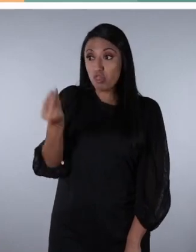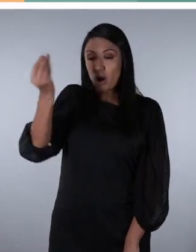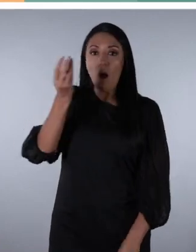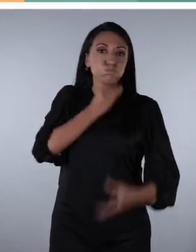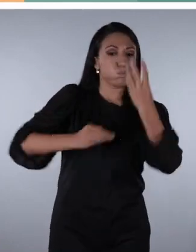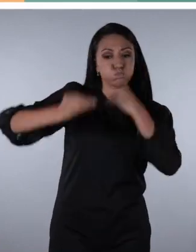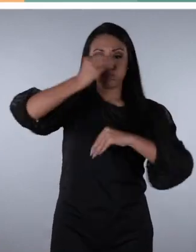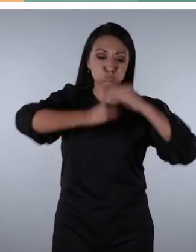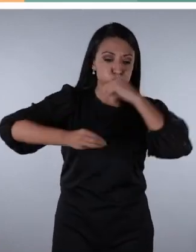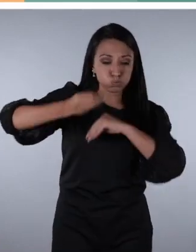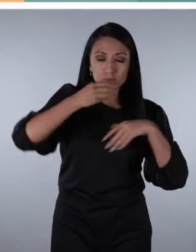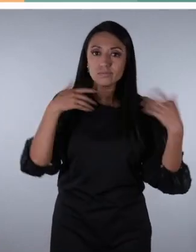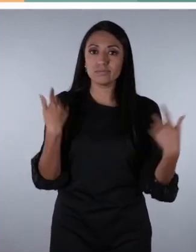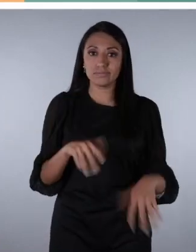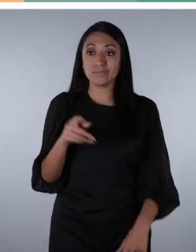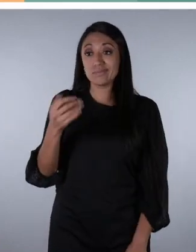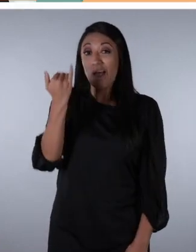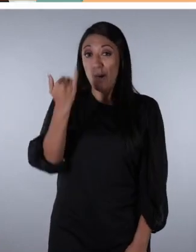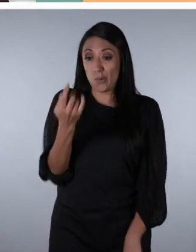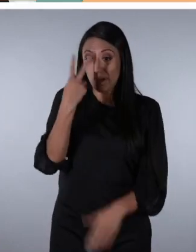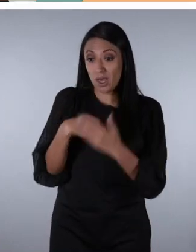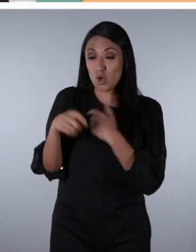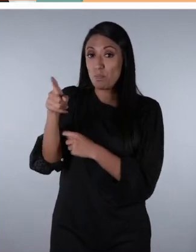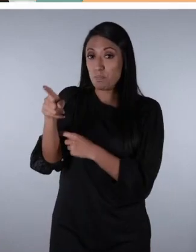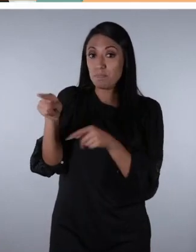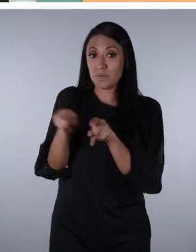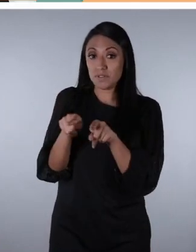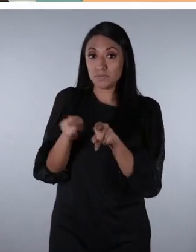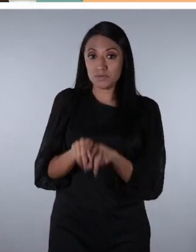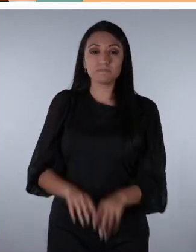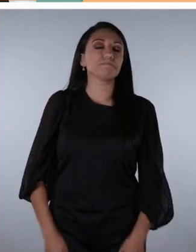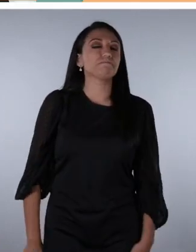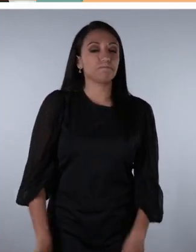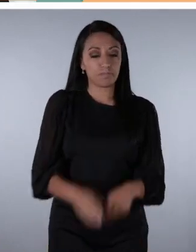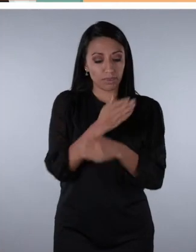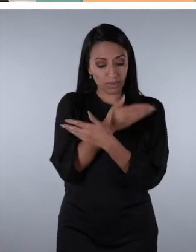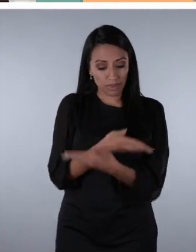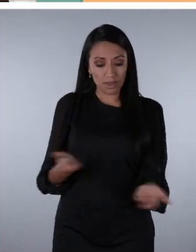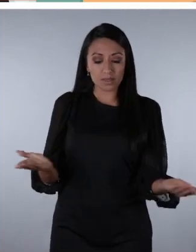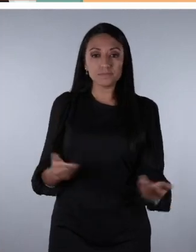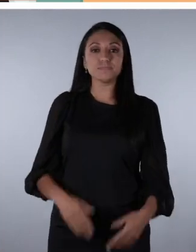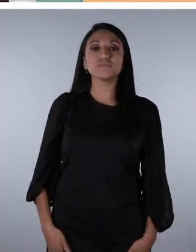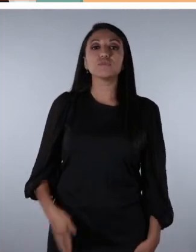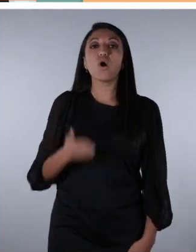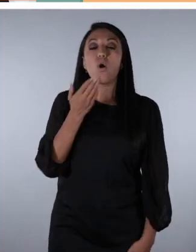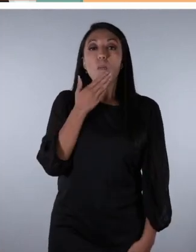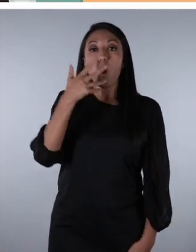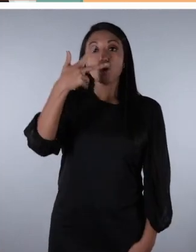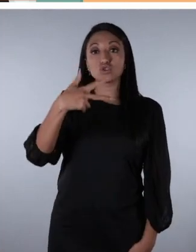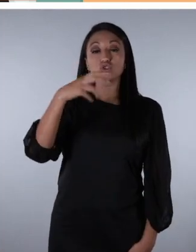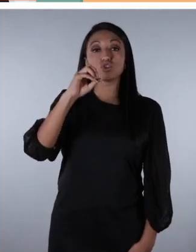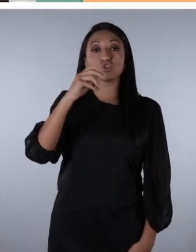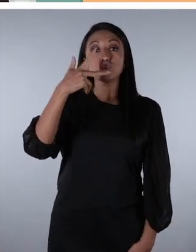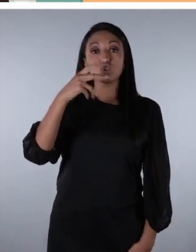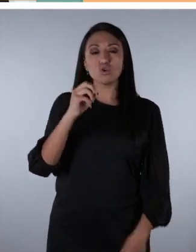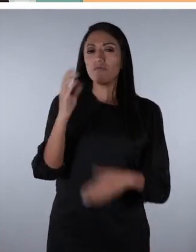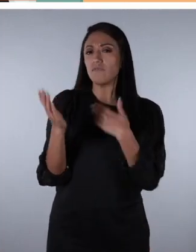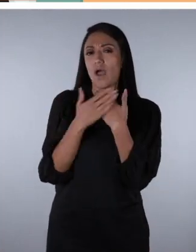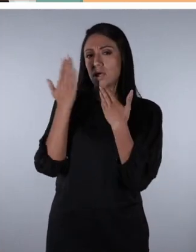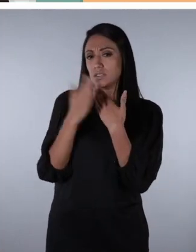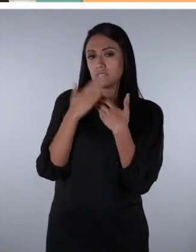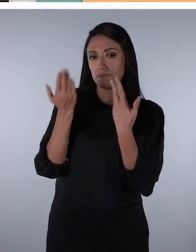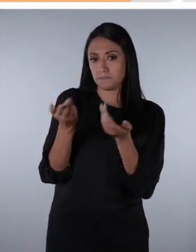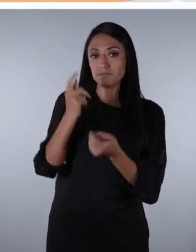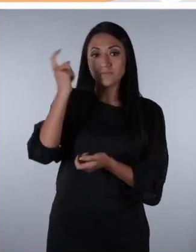Eso sí que era tener hambre. Haremos un delicioso cevichocho. Necesitaremos